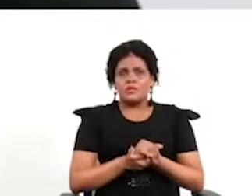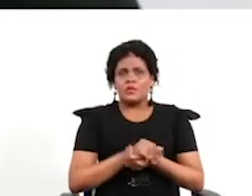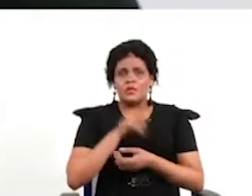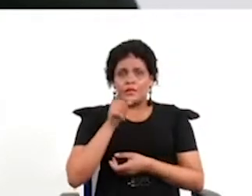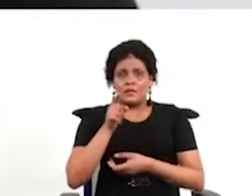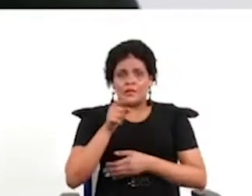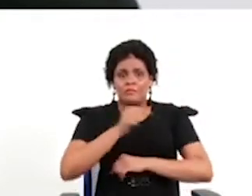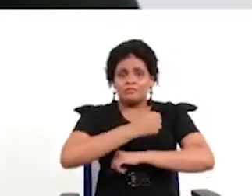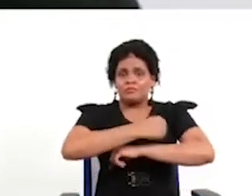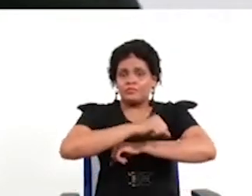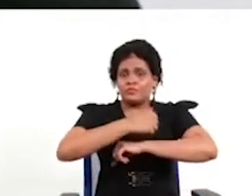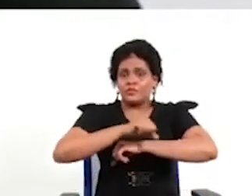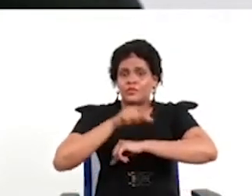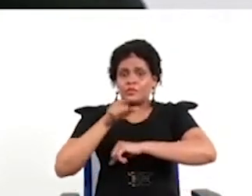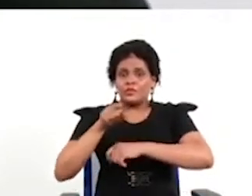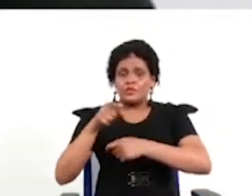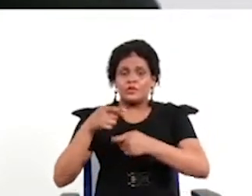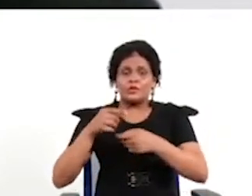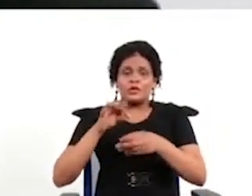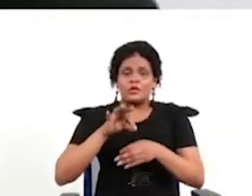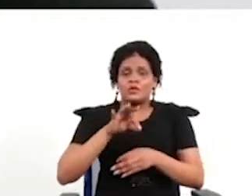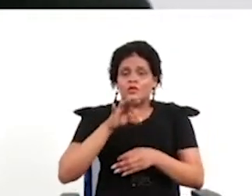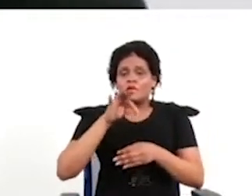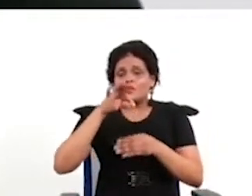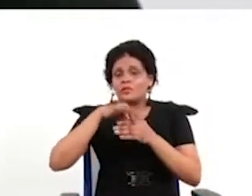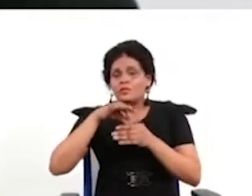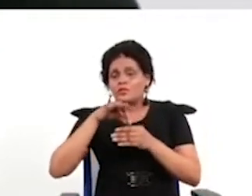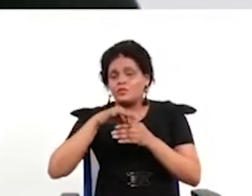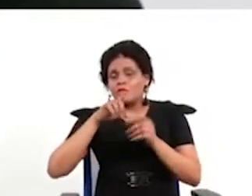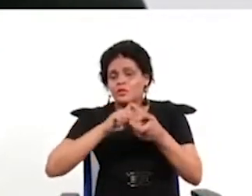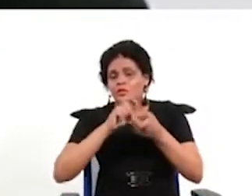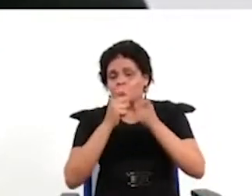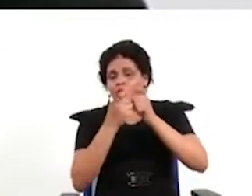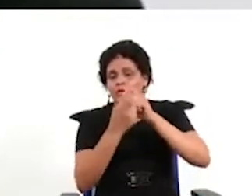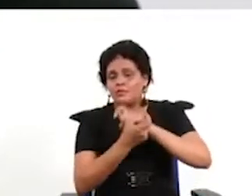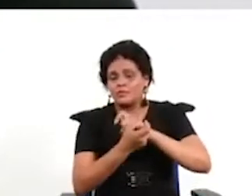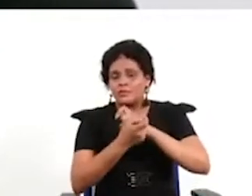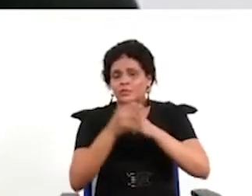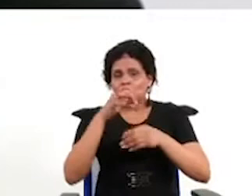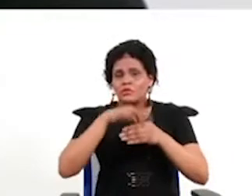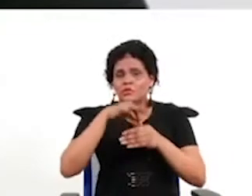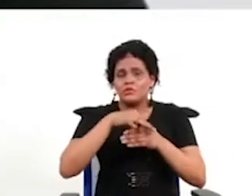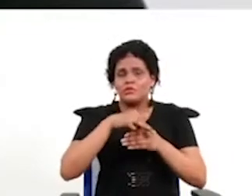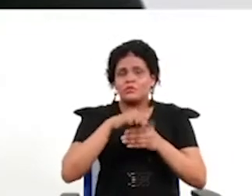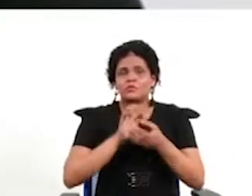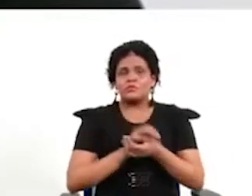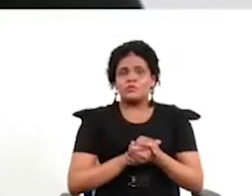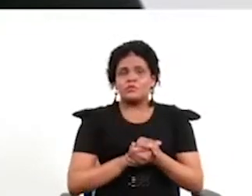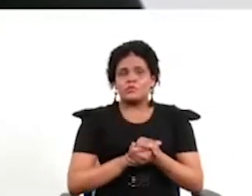Comisión Nacional de Reformas Electorales en las que se ha querido contar